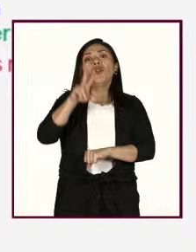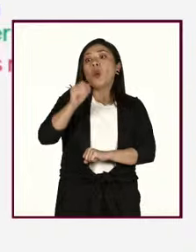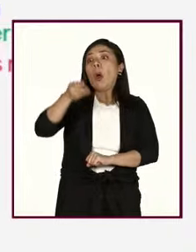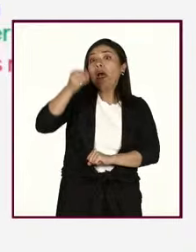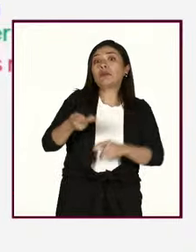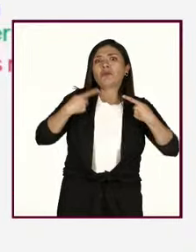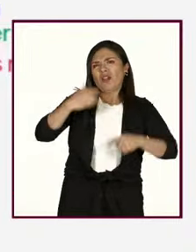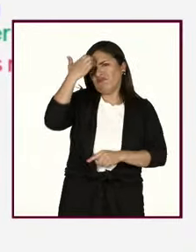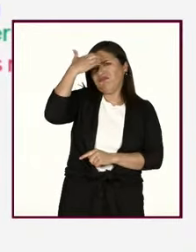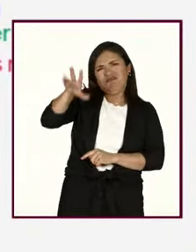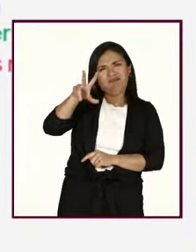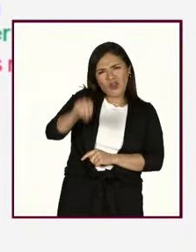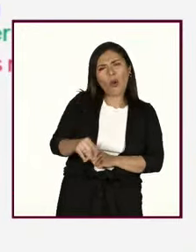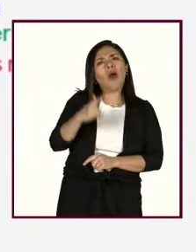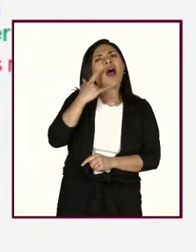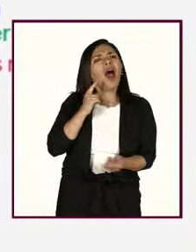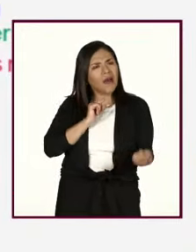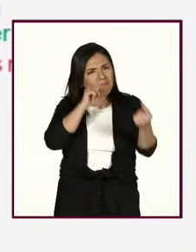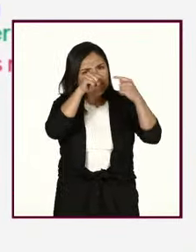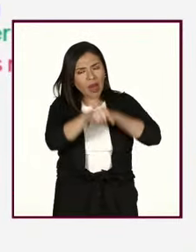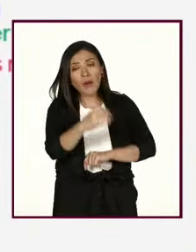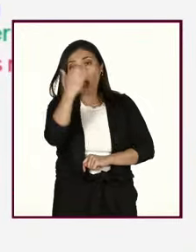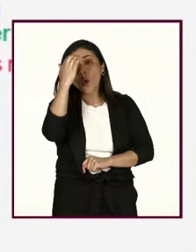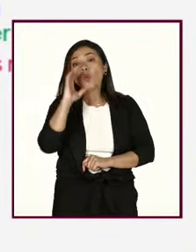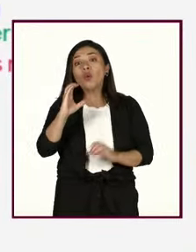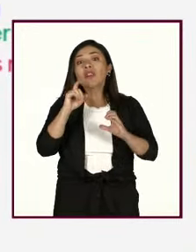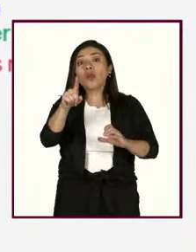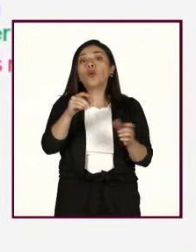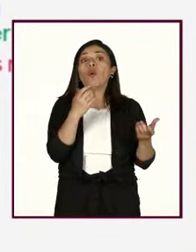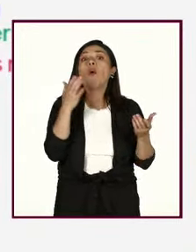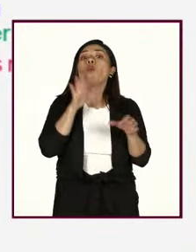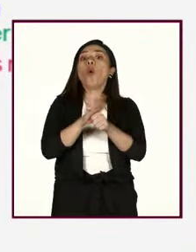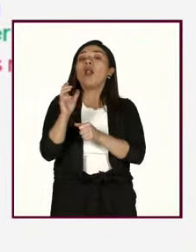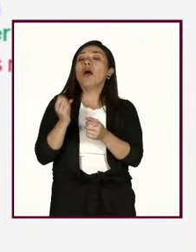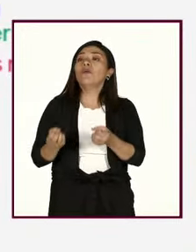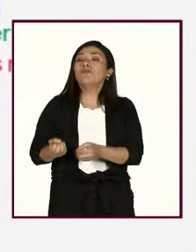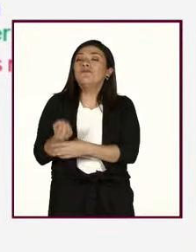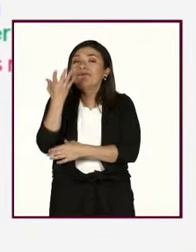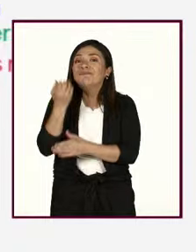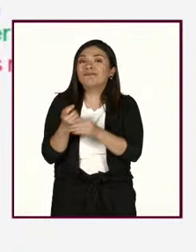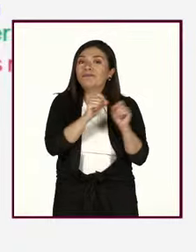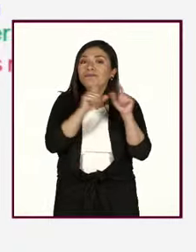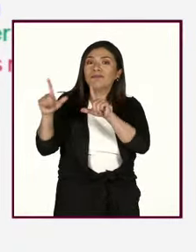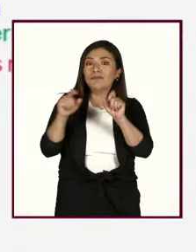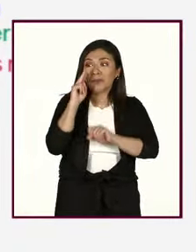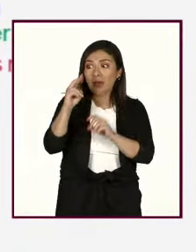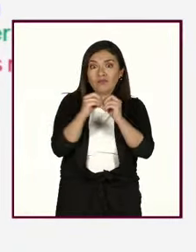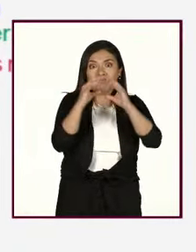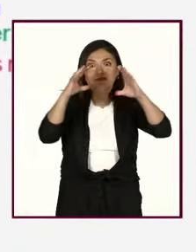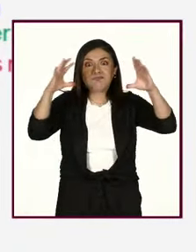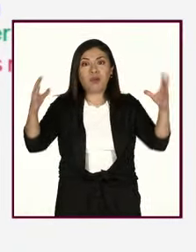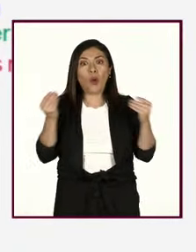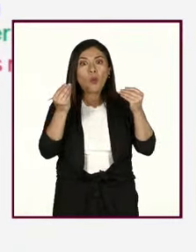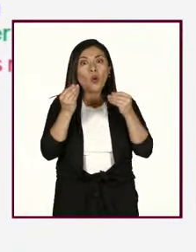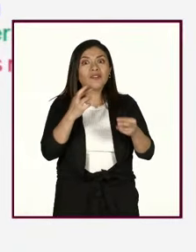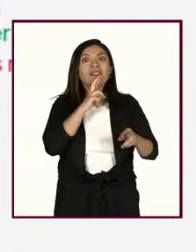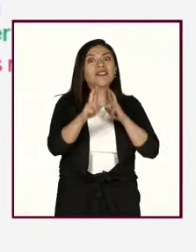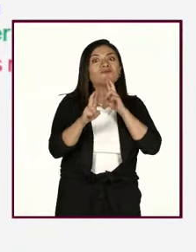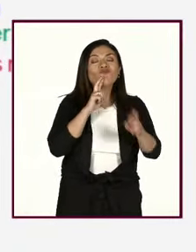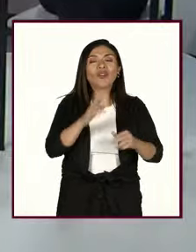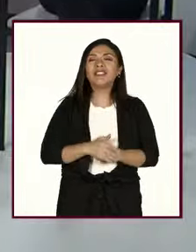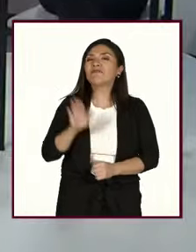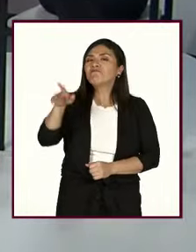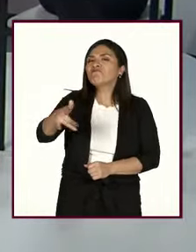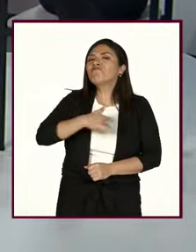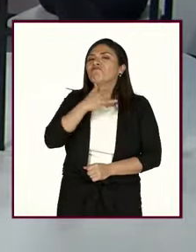desconocidos, empatía también, cuidar lo que se publica. Ahí tienen ustedes la nube, es amplia y se sigue modificando. Dominique,